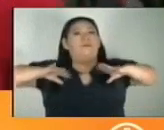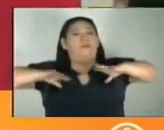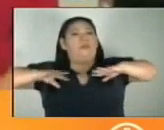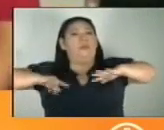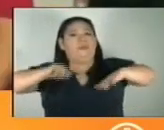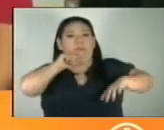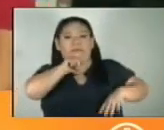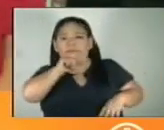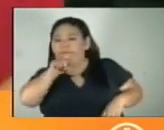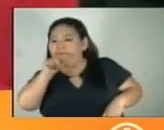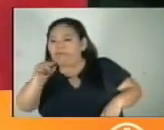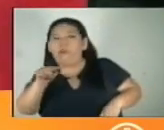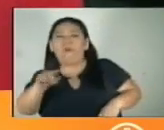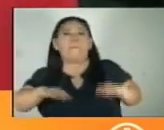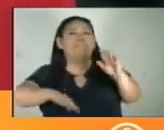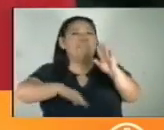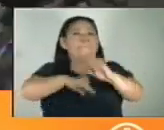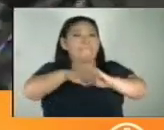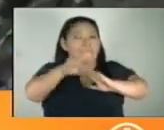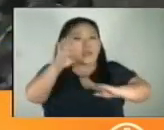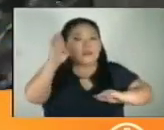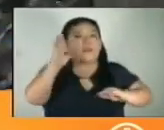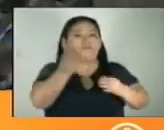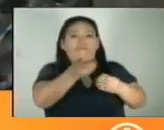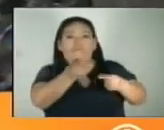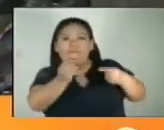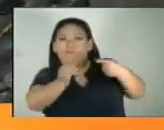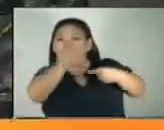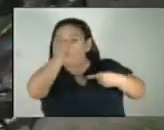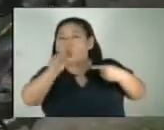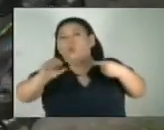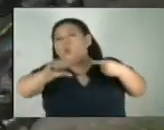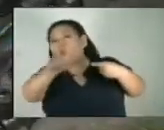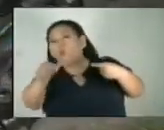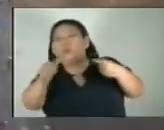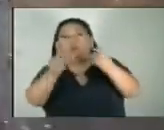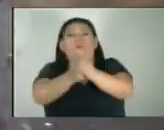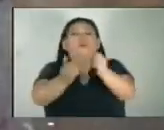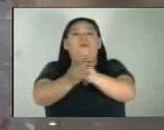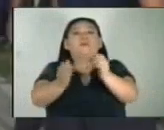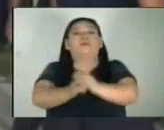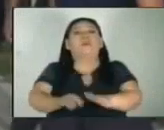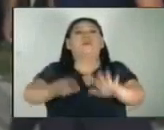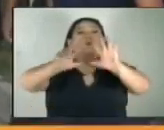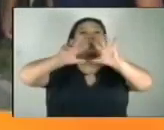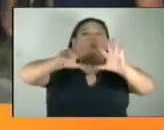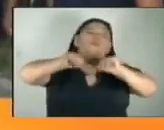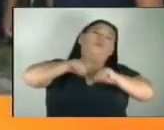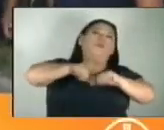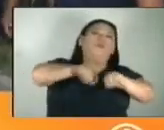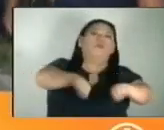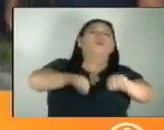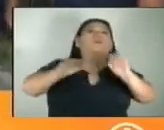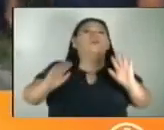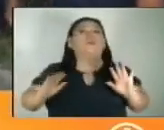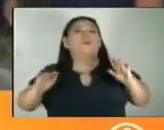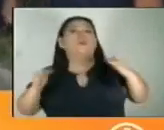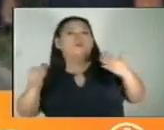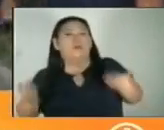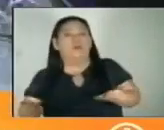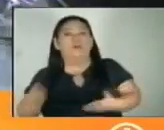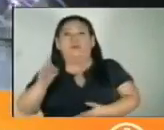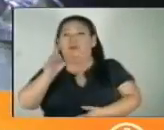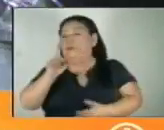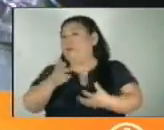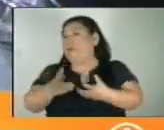cifra que no es la única que reportó un incremento. También hubo ocho fallecidos, mientras que se reportan más